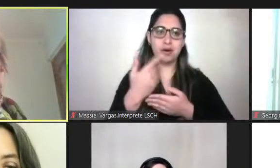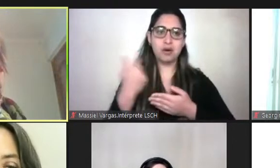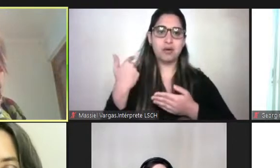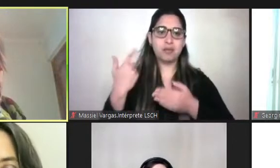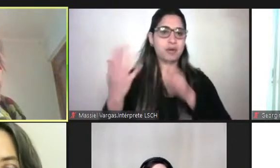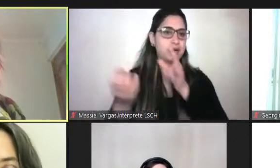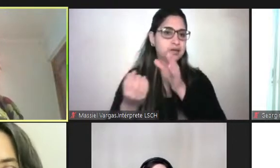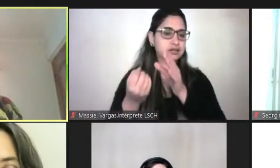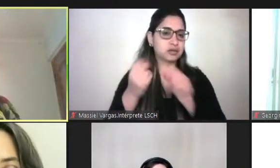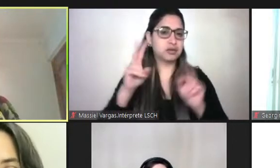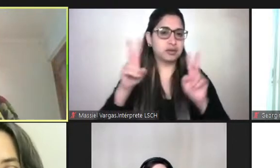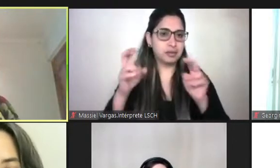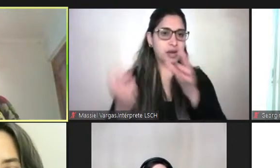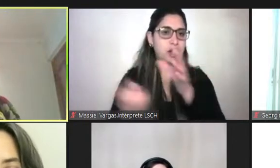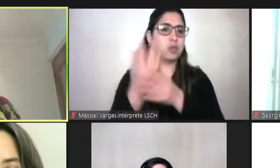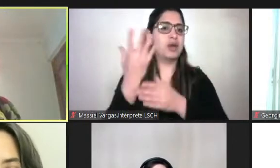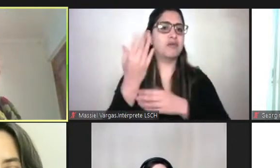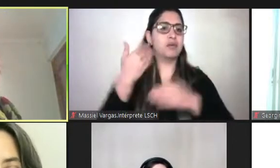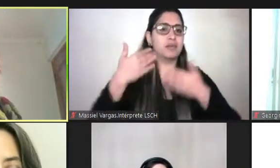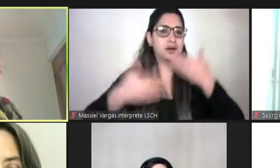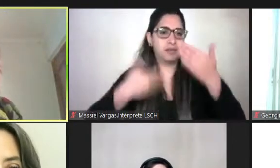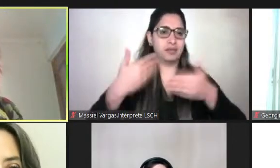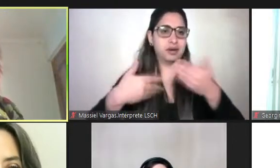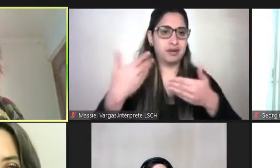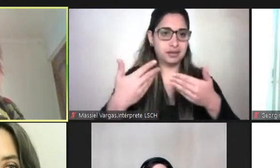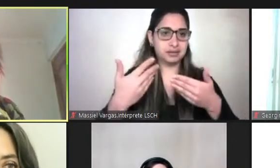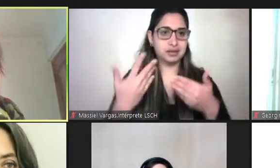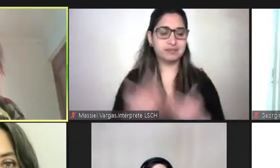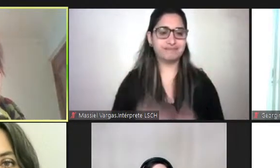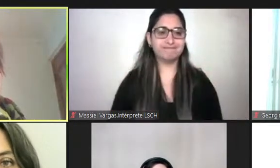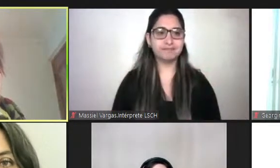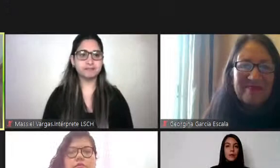para seguir avanzando en estos procesos